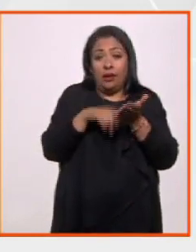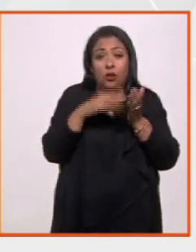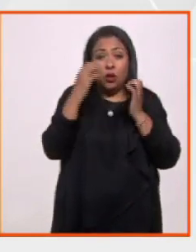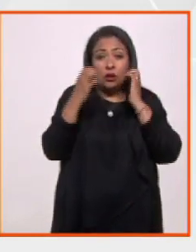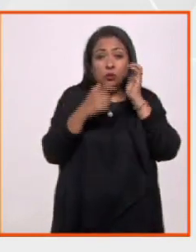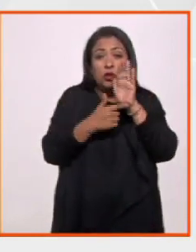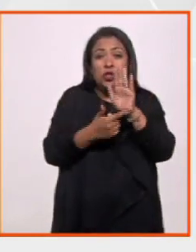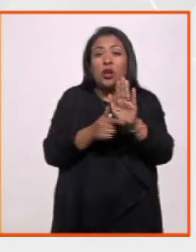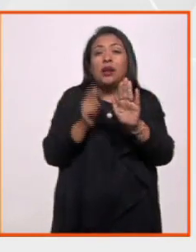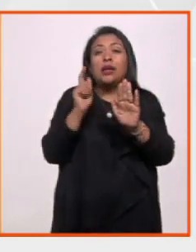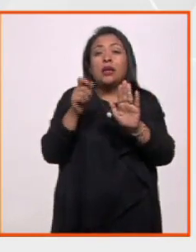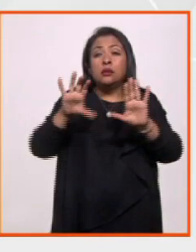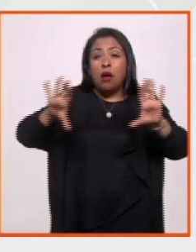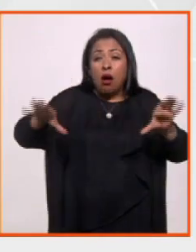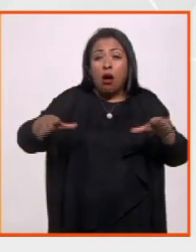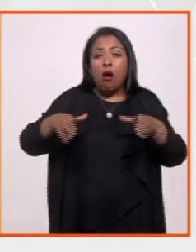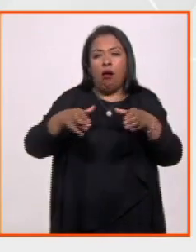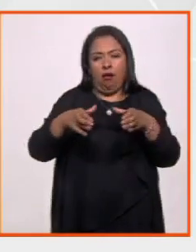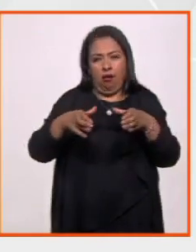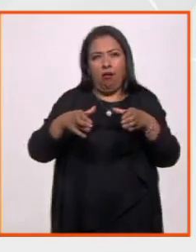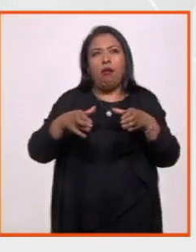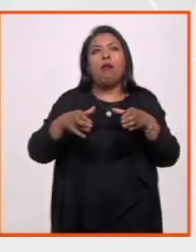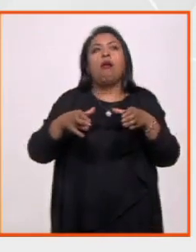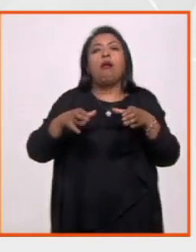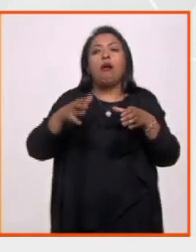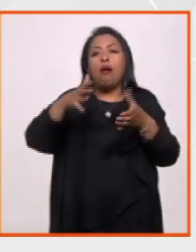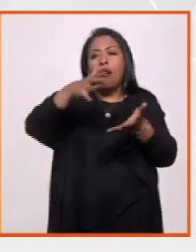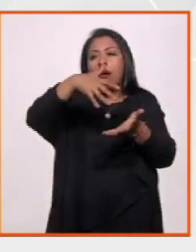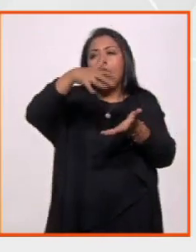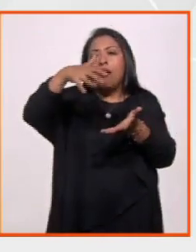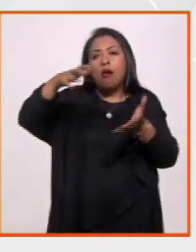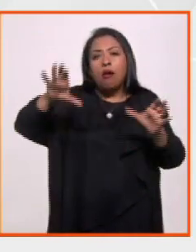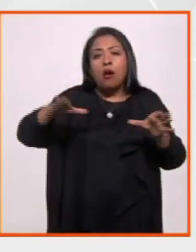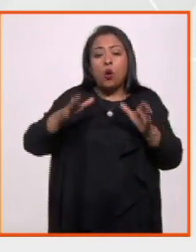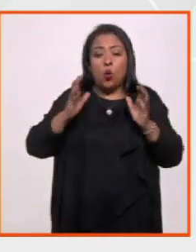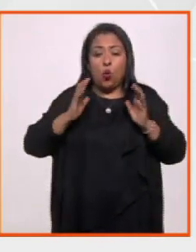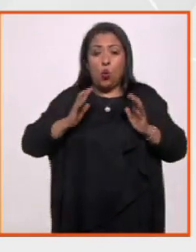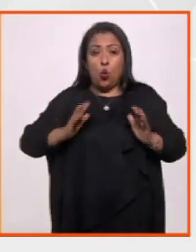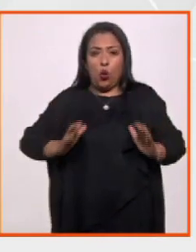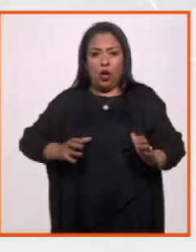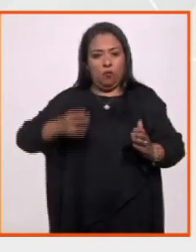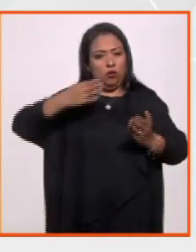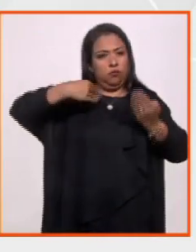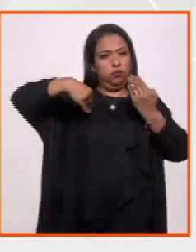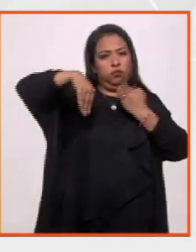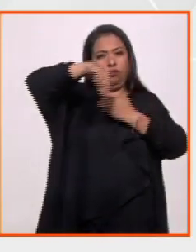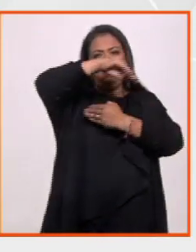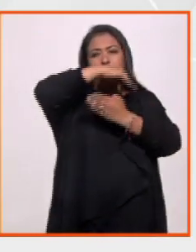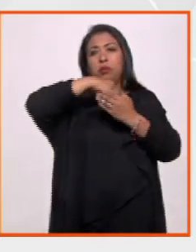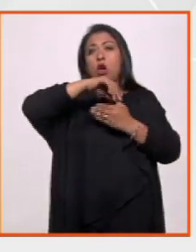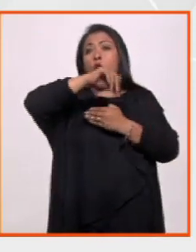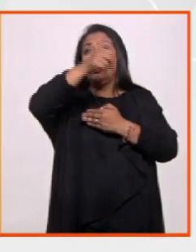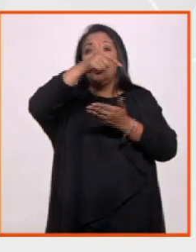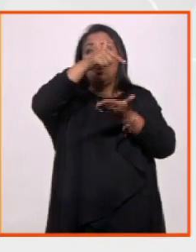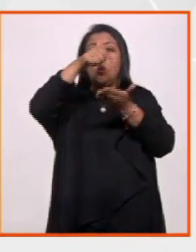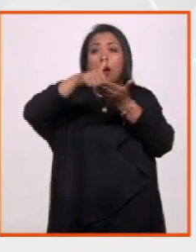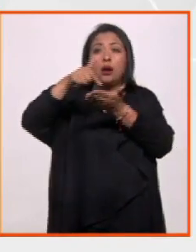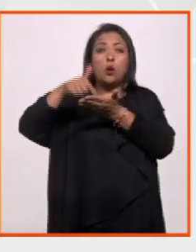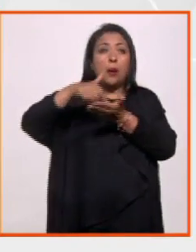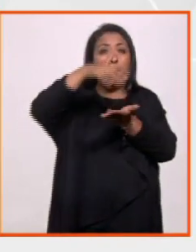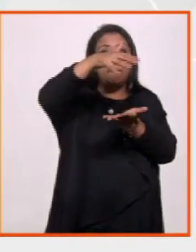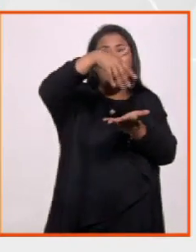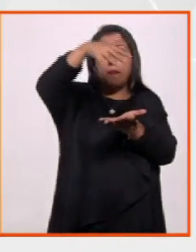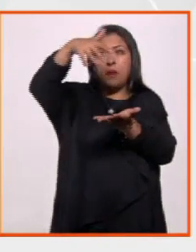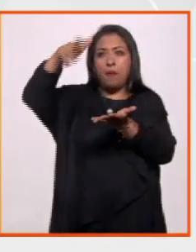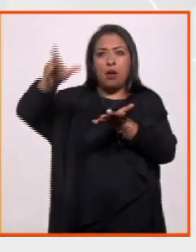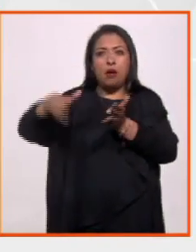expuesto es una colección o una reunión de cuerpos momificados de muchos otros sitios. Entonces, lo que